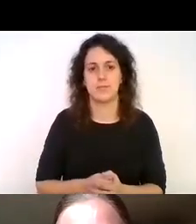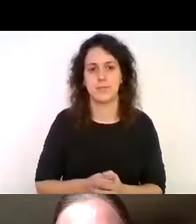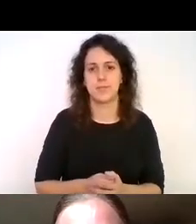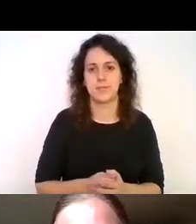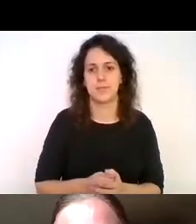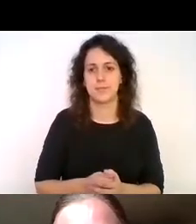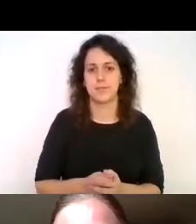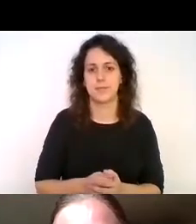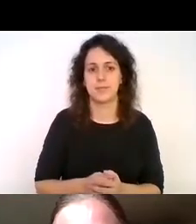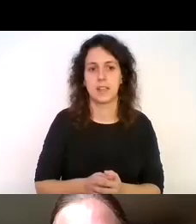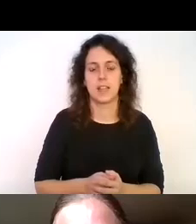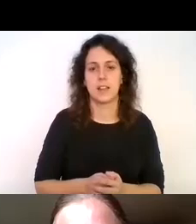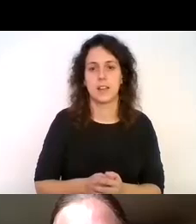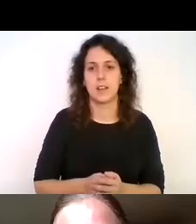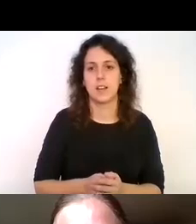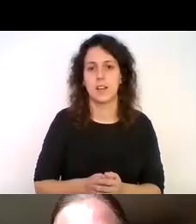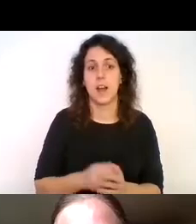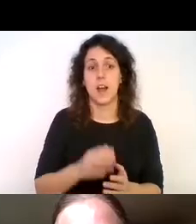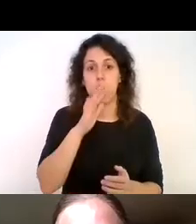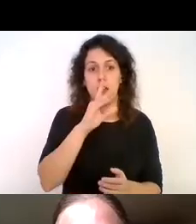si os parece Daniel